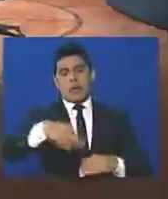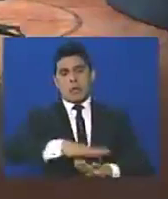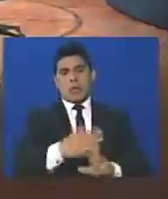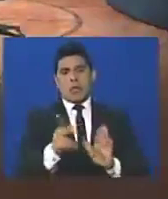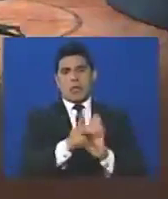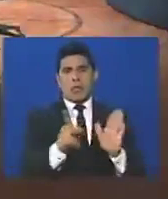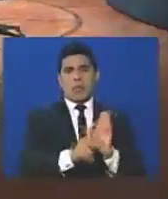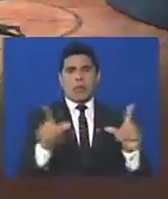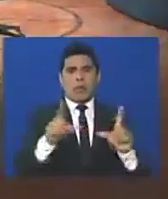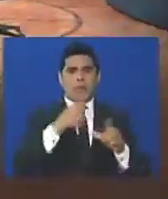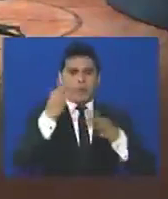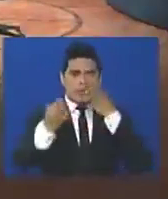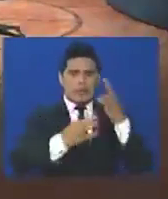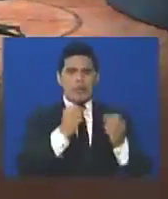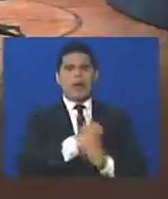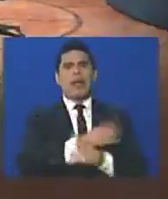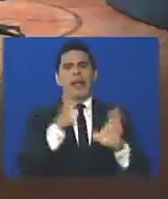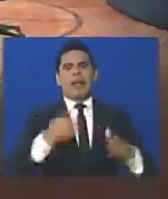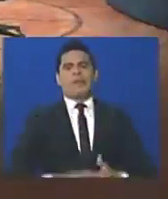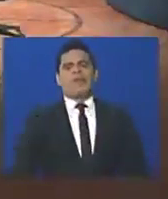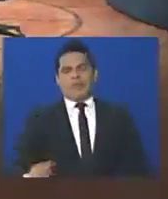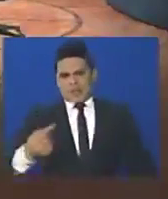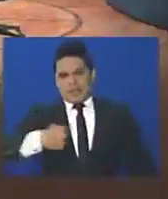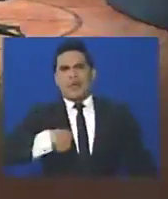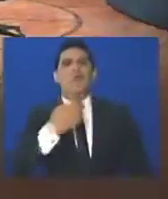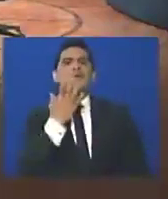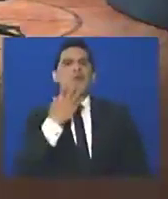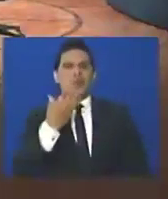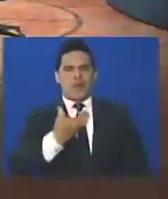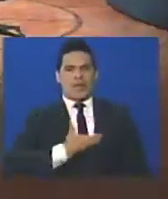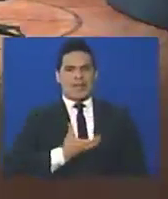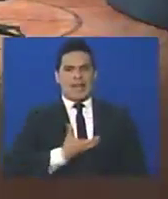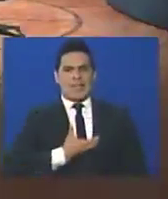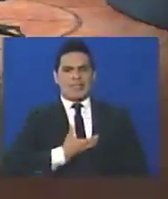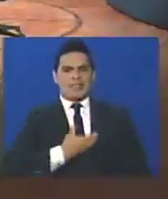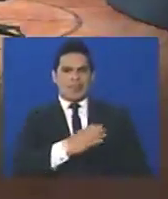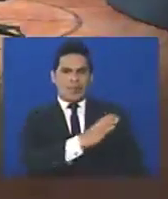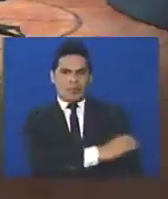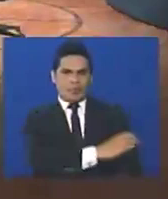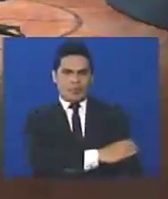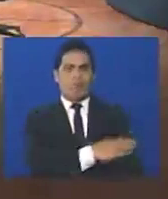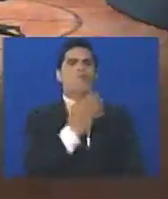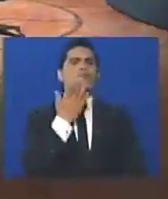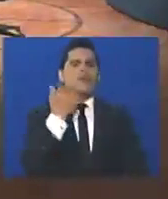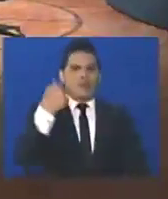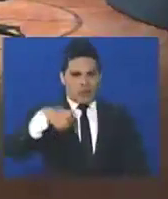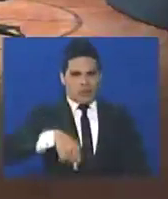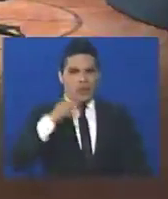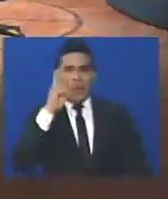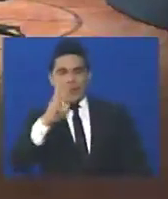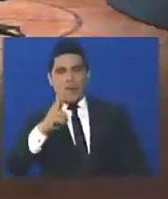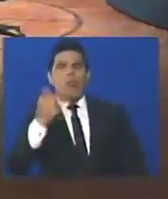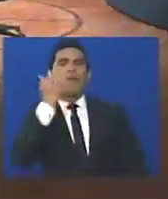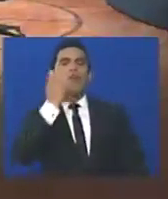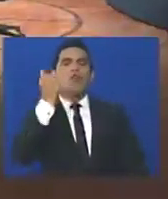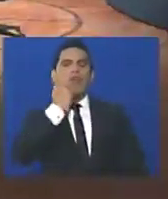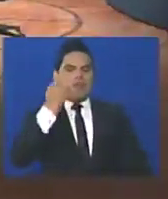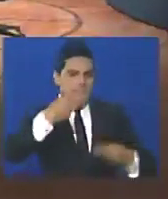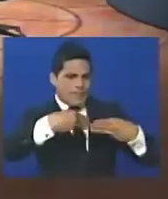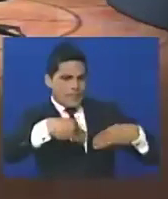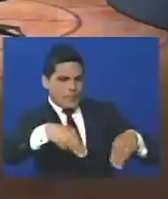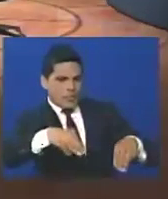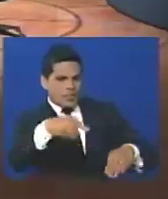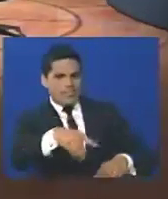este programa se habla claro. Si yo soy un alcalde opositor, claro, y yo veo protestas en mi